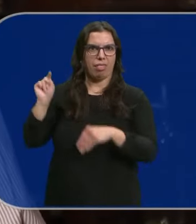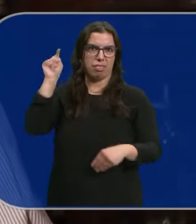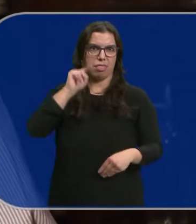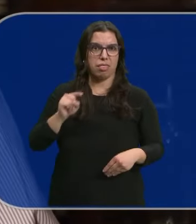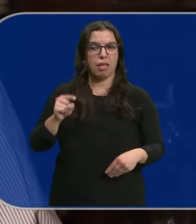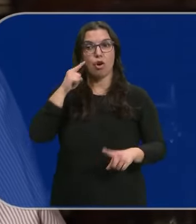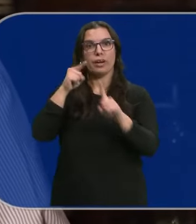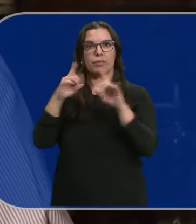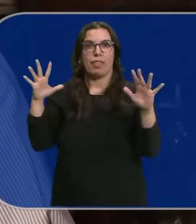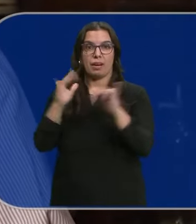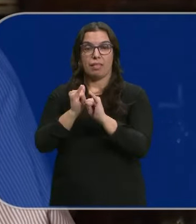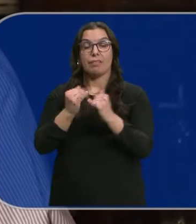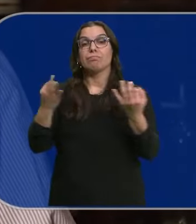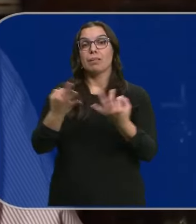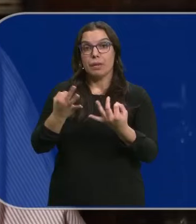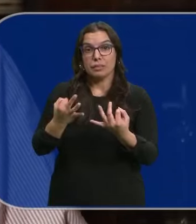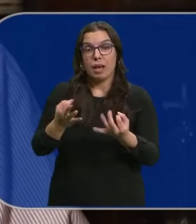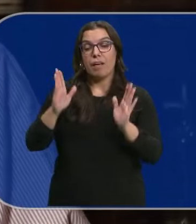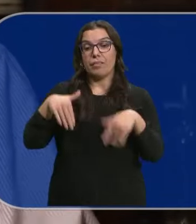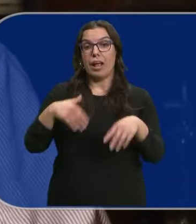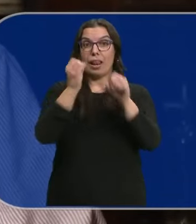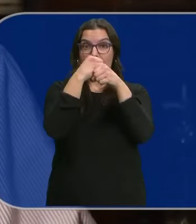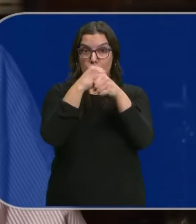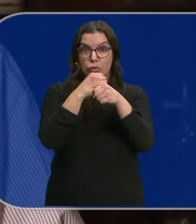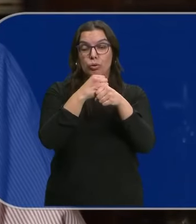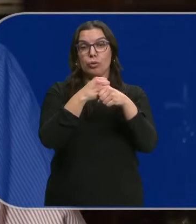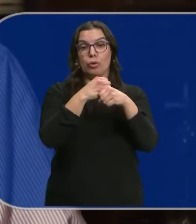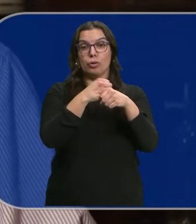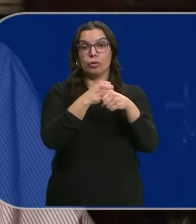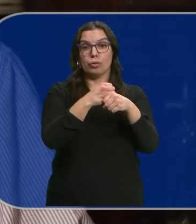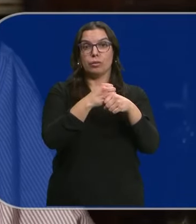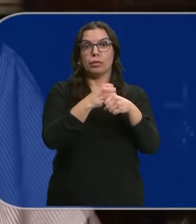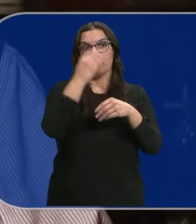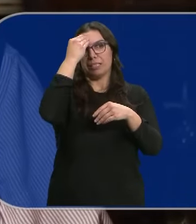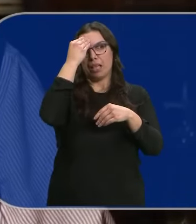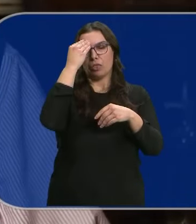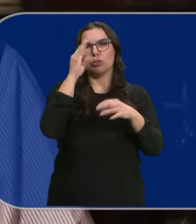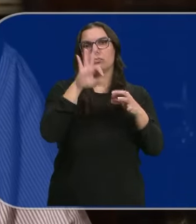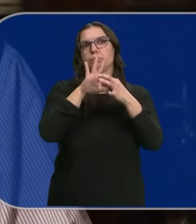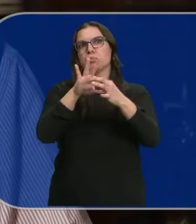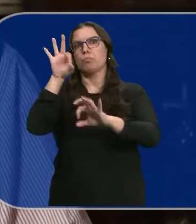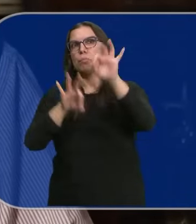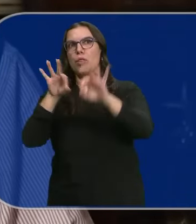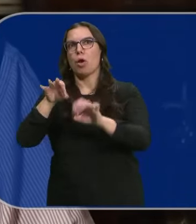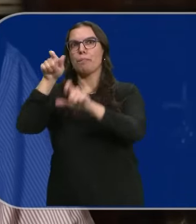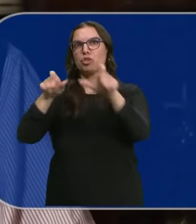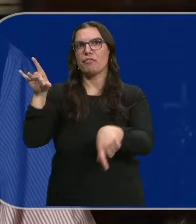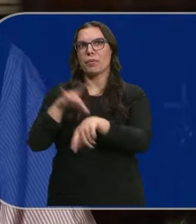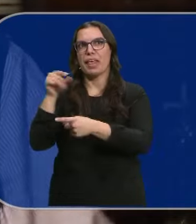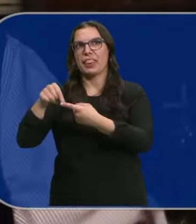Con este fin Que eso hace Que el laboratorio La cantidad de Ocempic Que tenía pensado O que tenía realmente